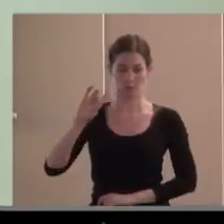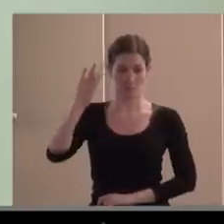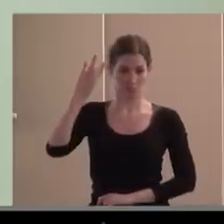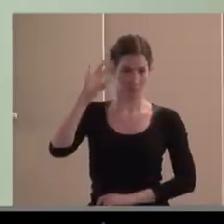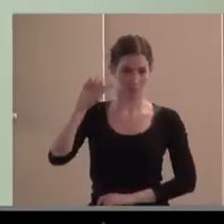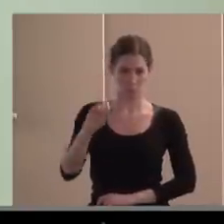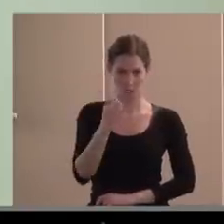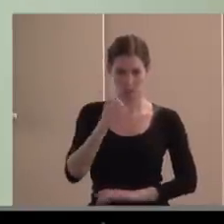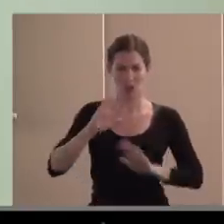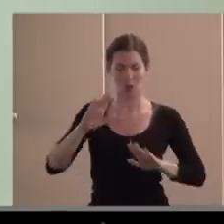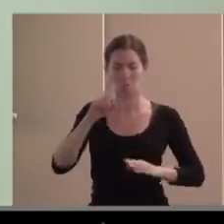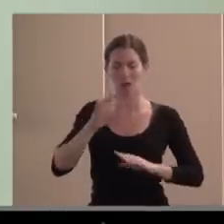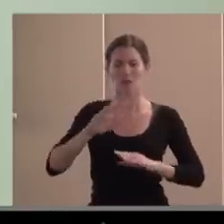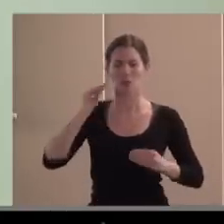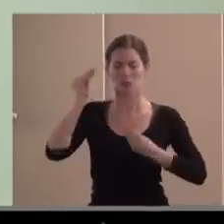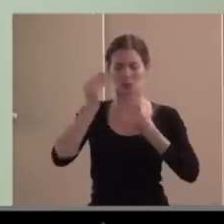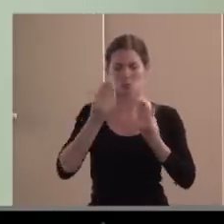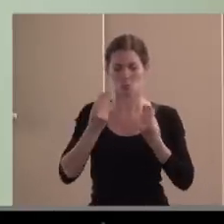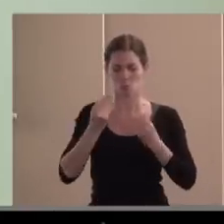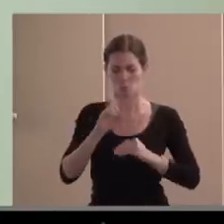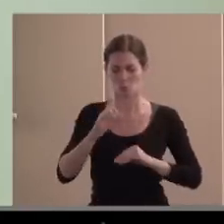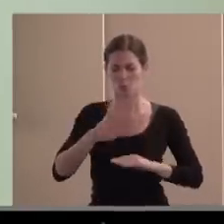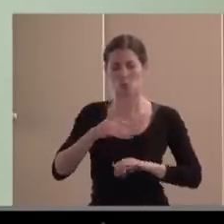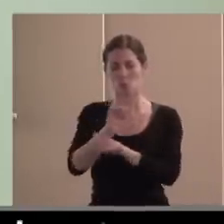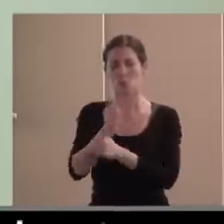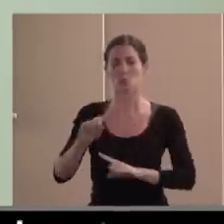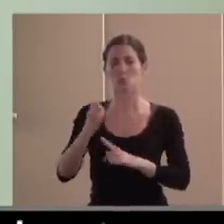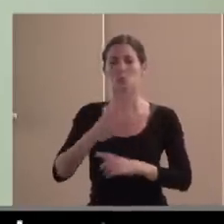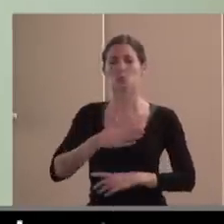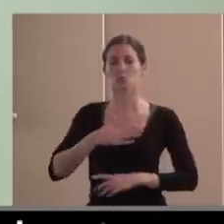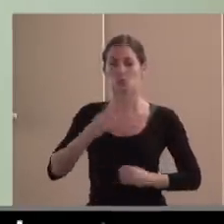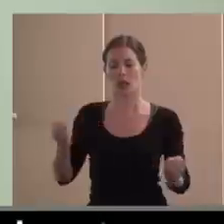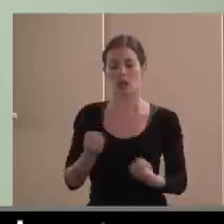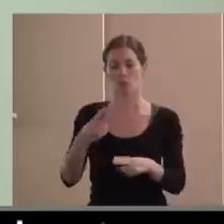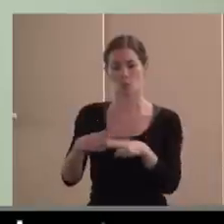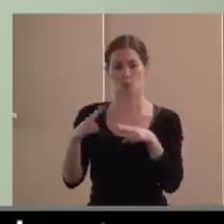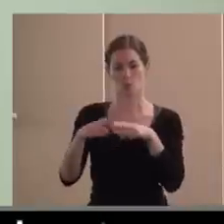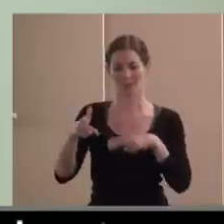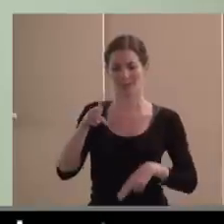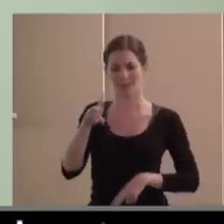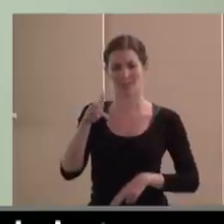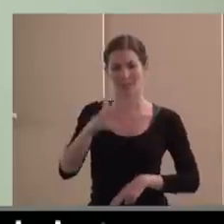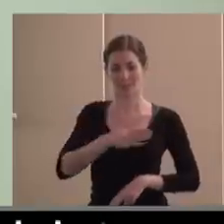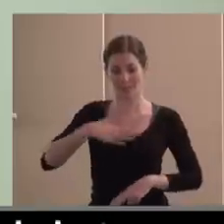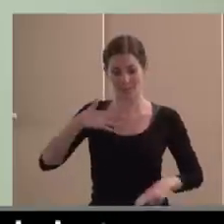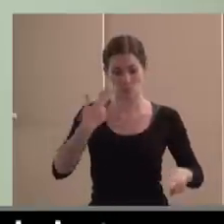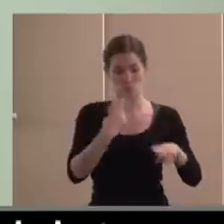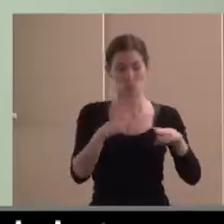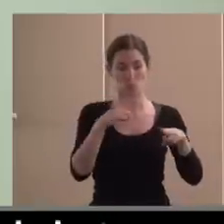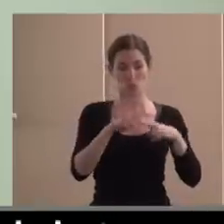modelo de acción política, un modelo de derechos, un modelo de cambiar políticamente